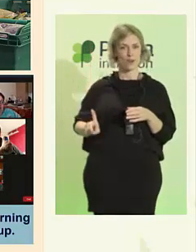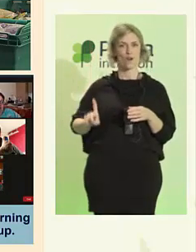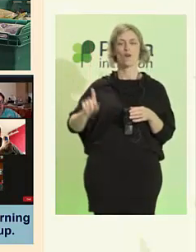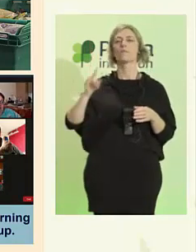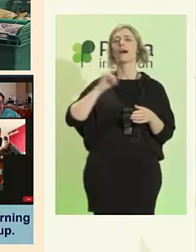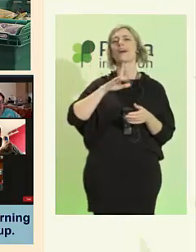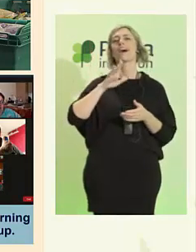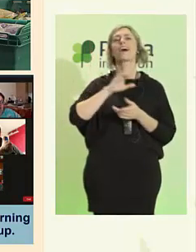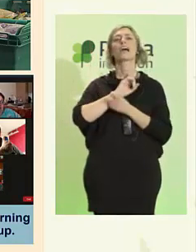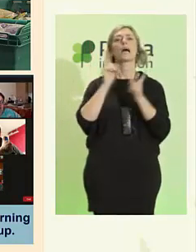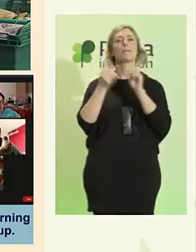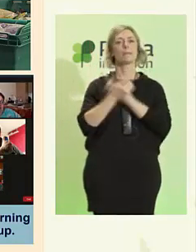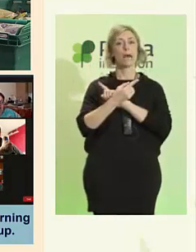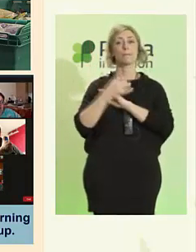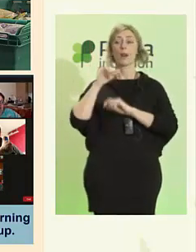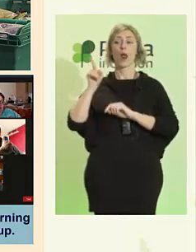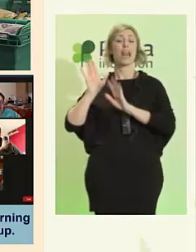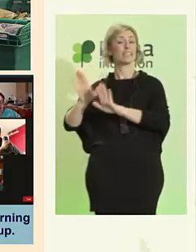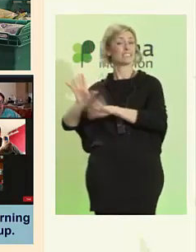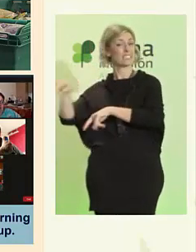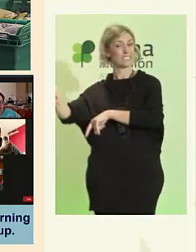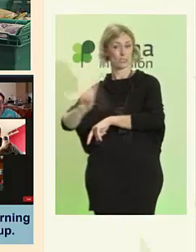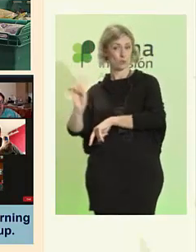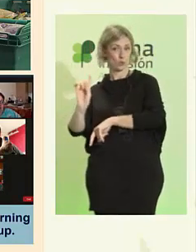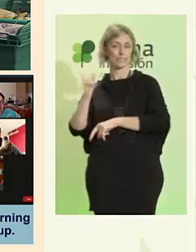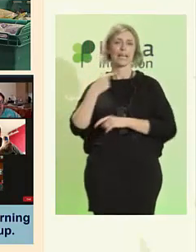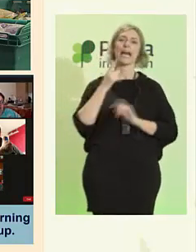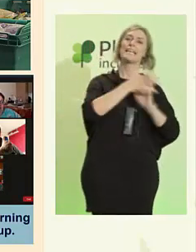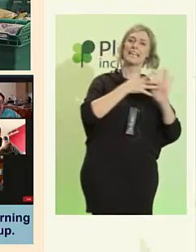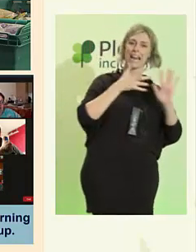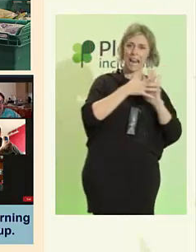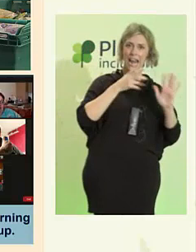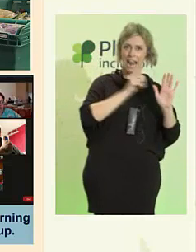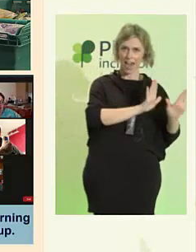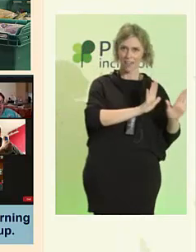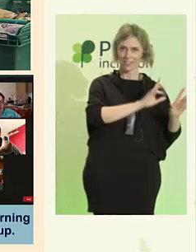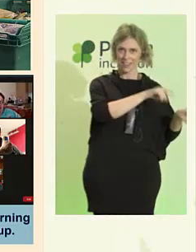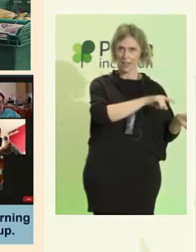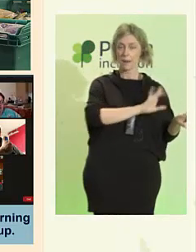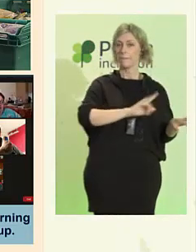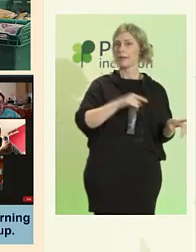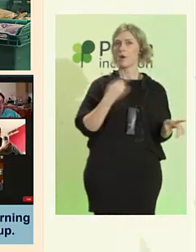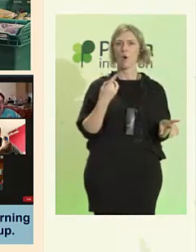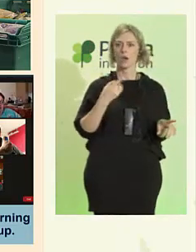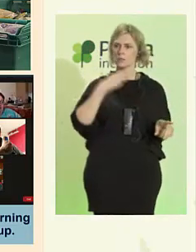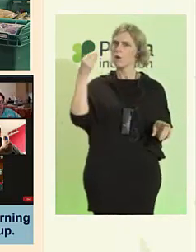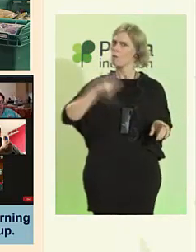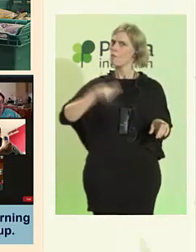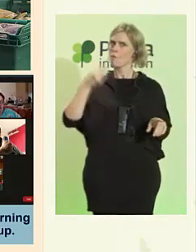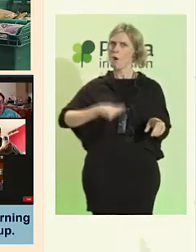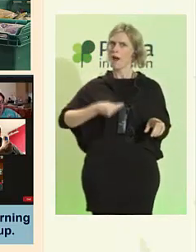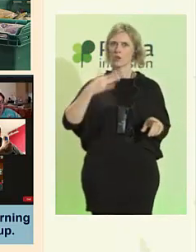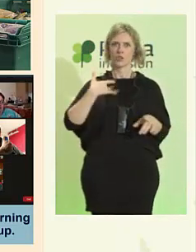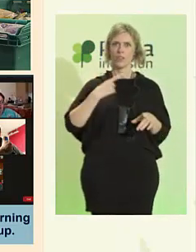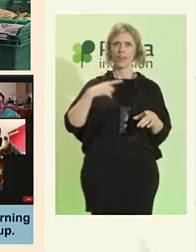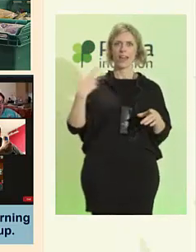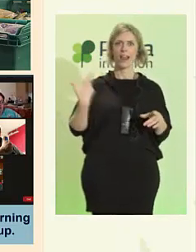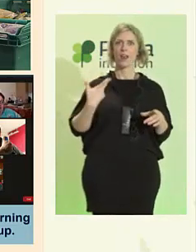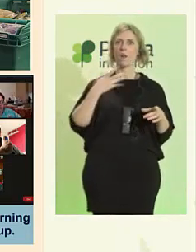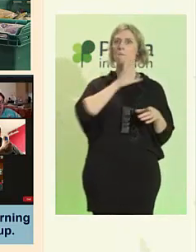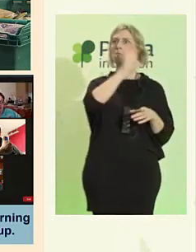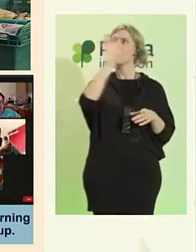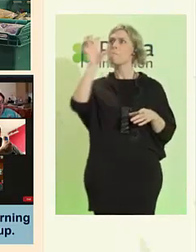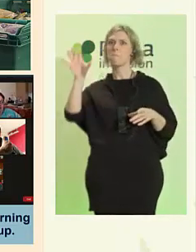en Reino Unido, él está en Irlanda. Pero es un tío tan bueno que es que ha superado las fronteras y está también